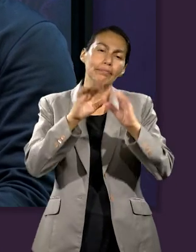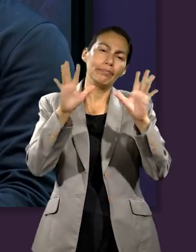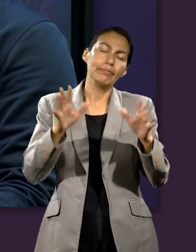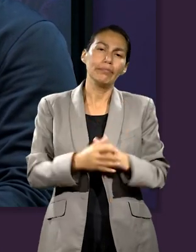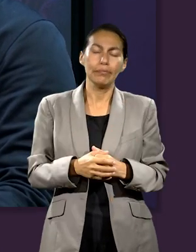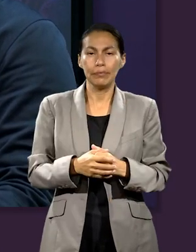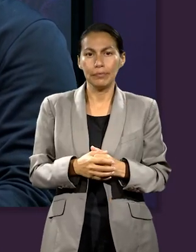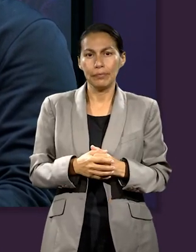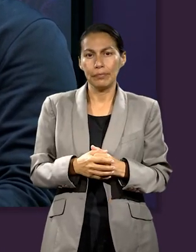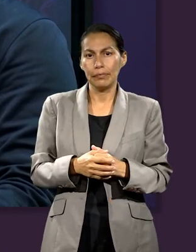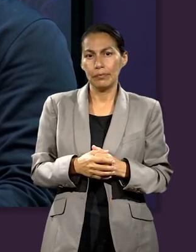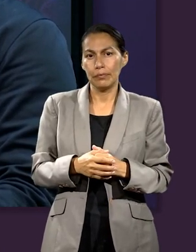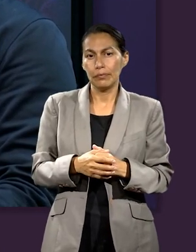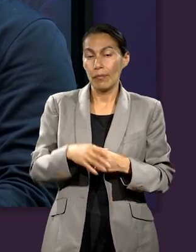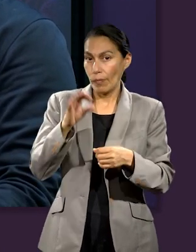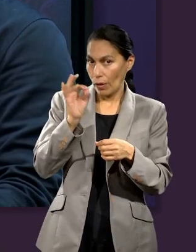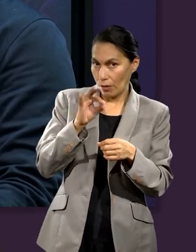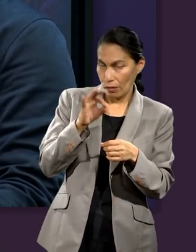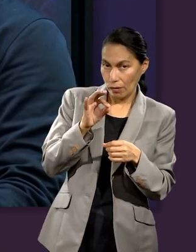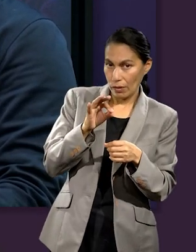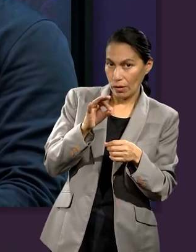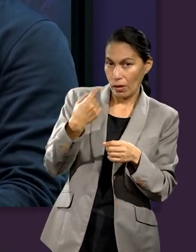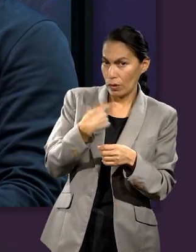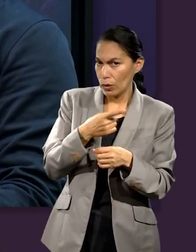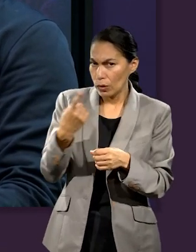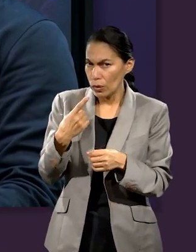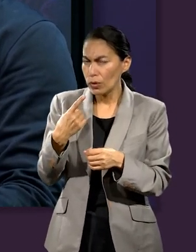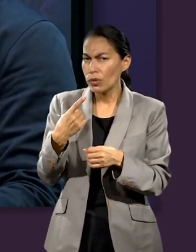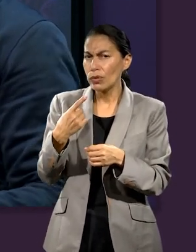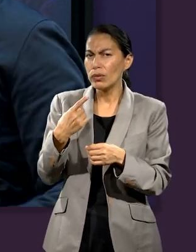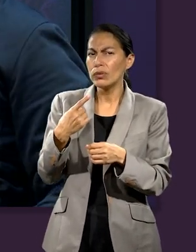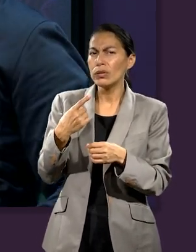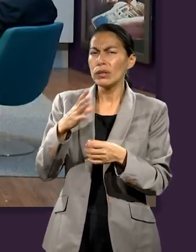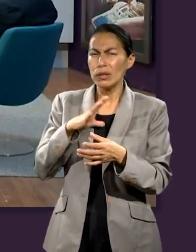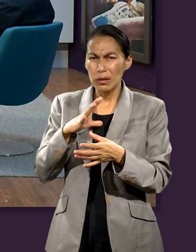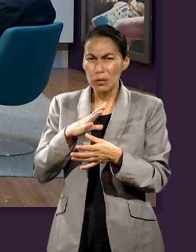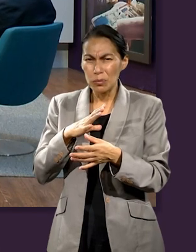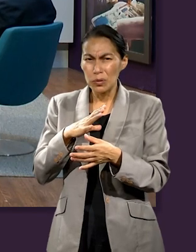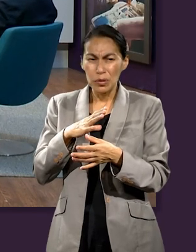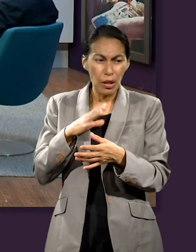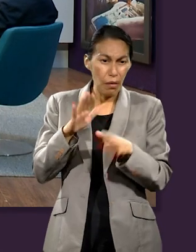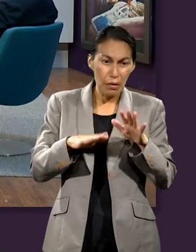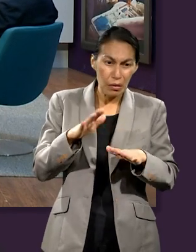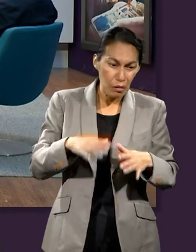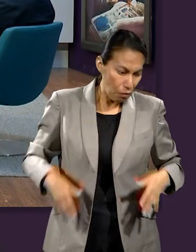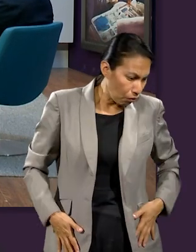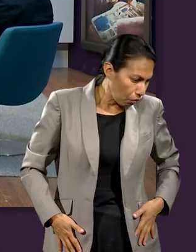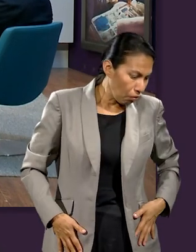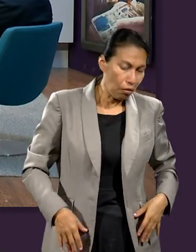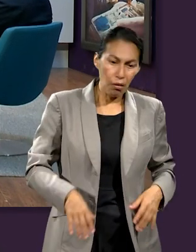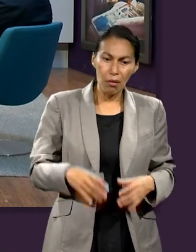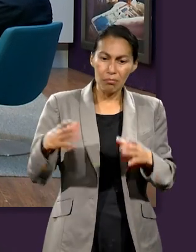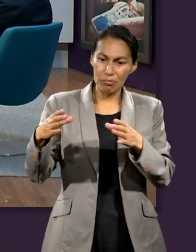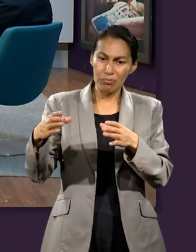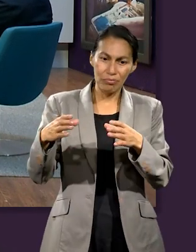la ofrenda, damos de lo que nos sobra o de lo que traemos en ese momento, ¿no? Como que pasa